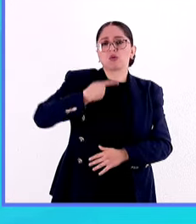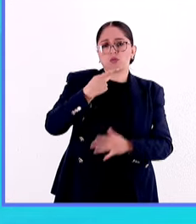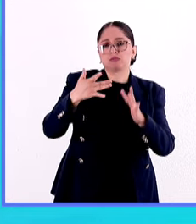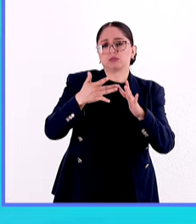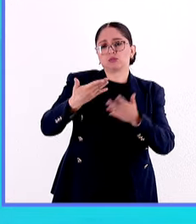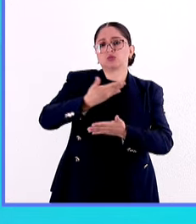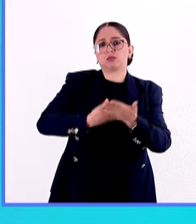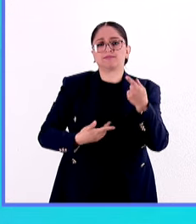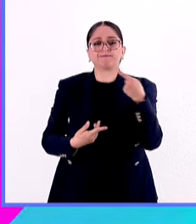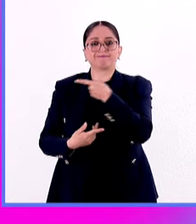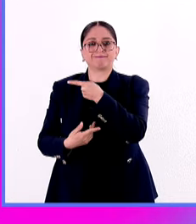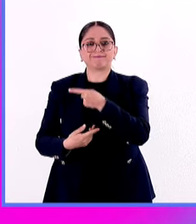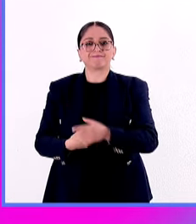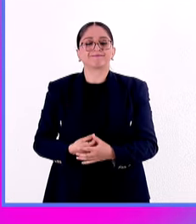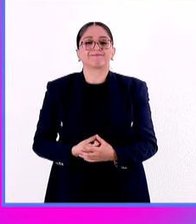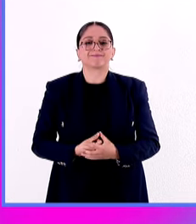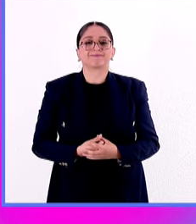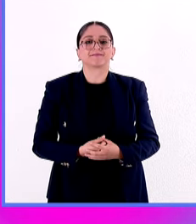sociales.